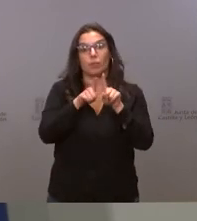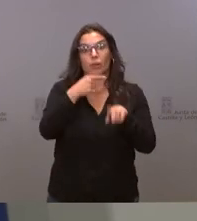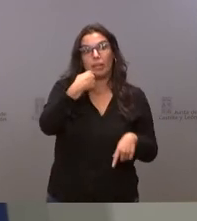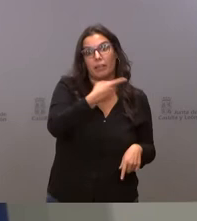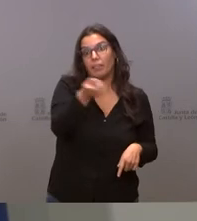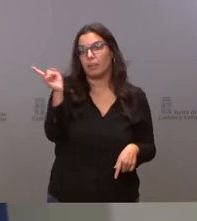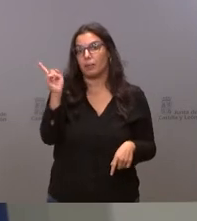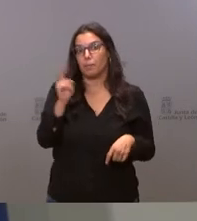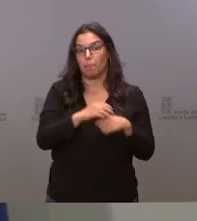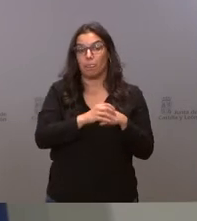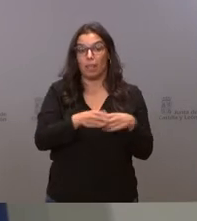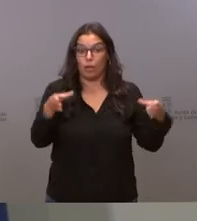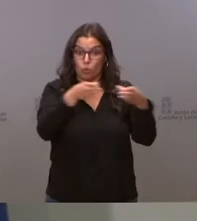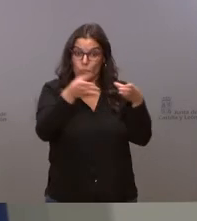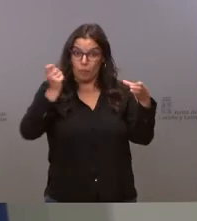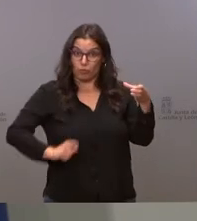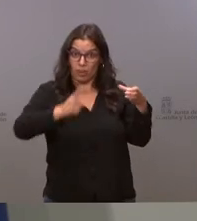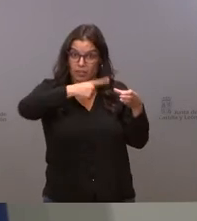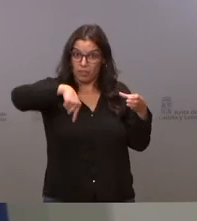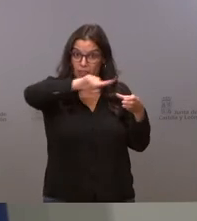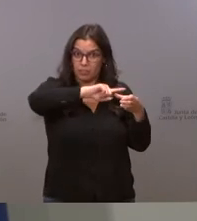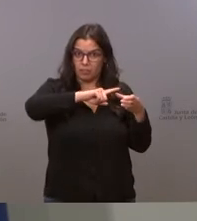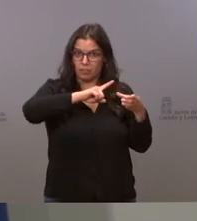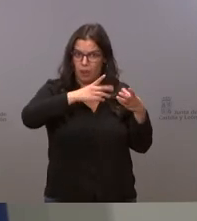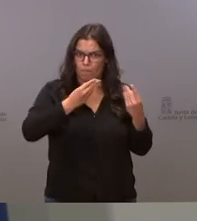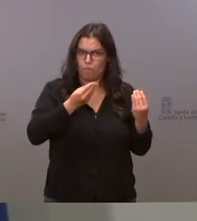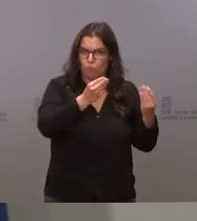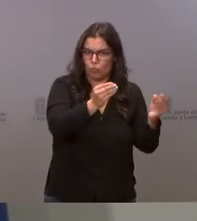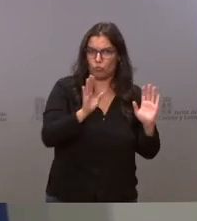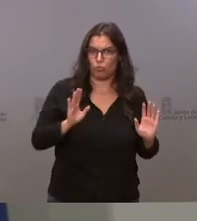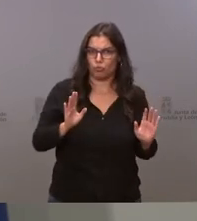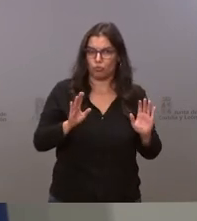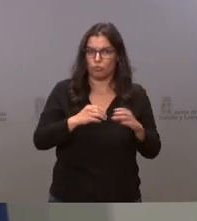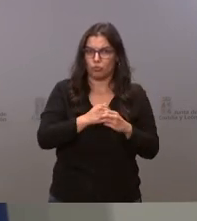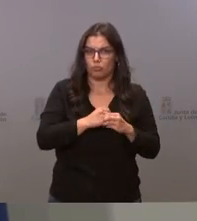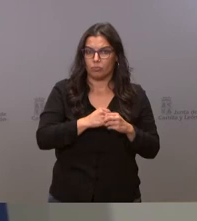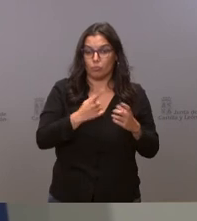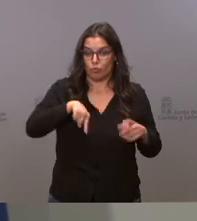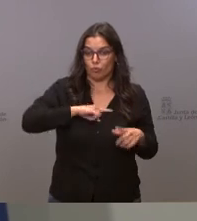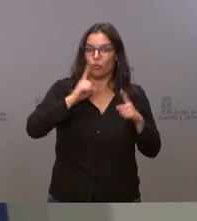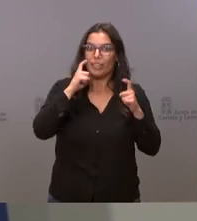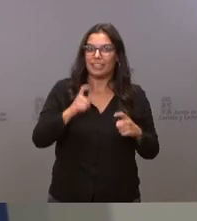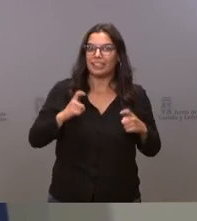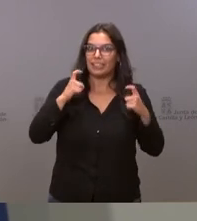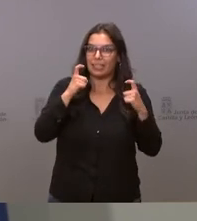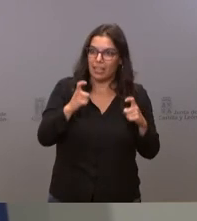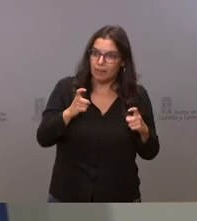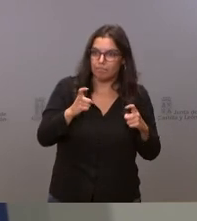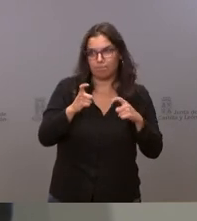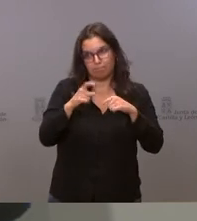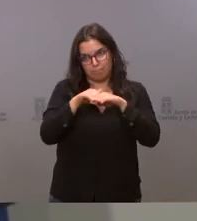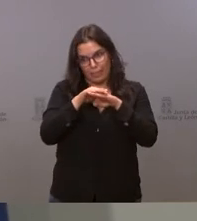estos profesionales que tenemos que son muchos vamos a intentar con perdón